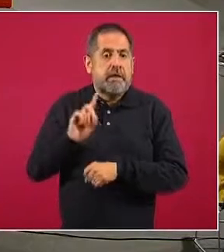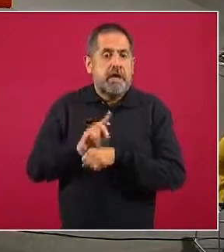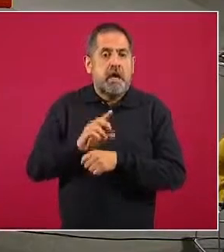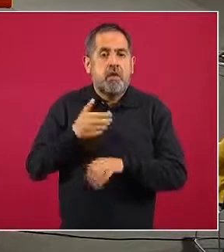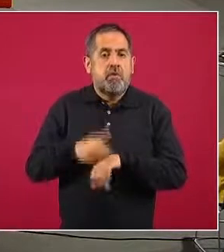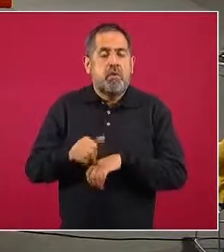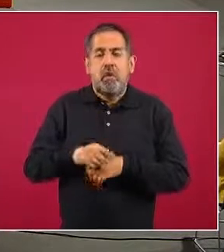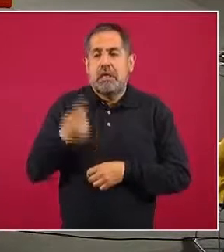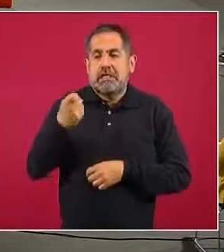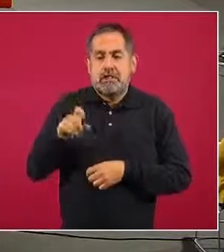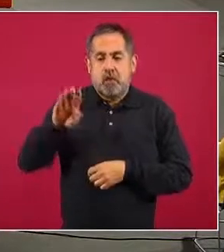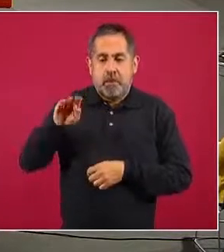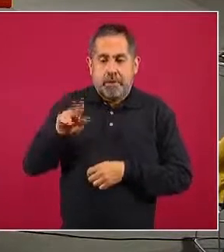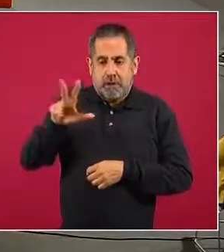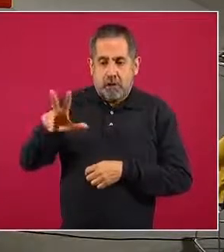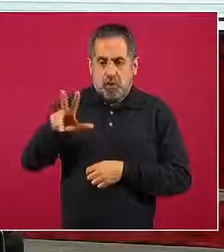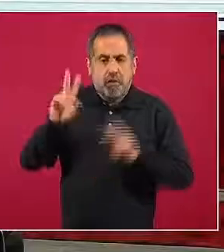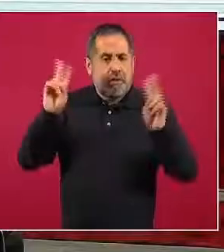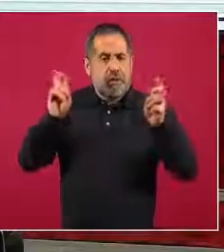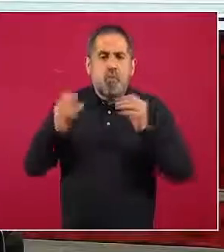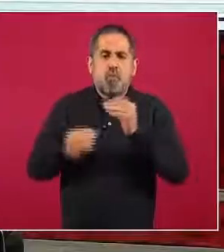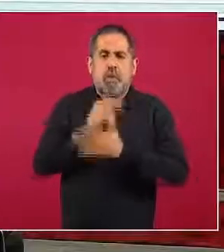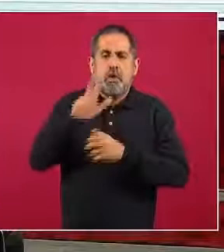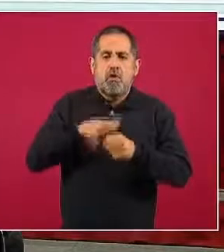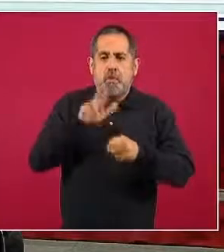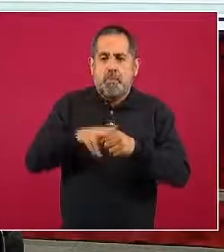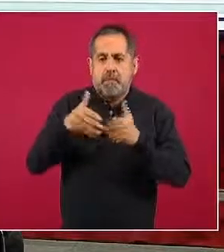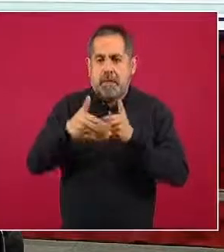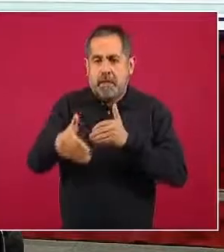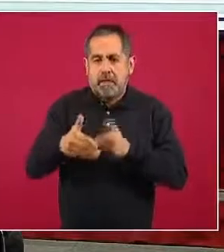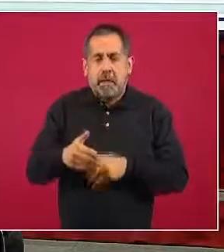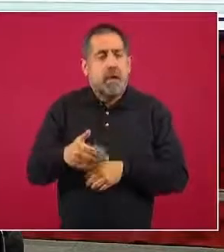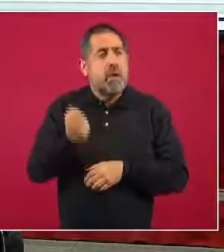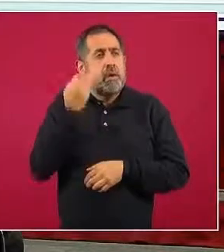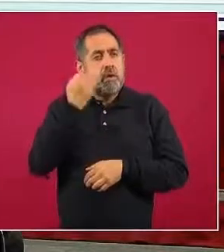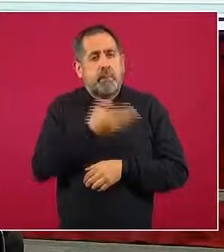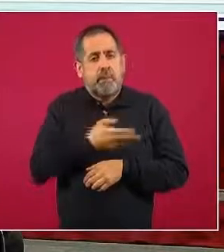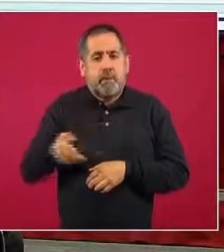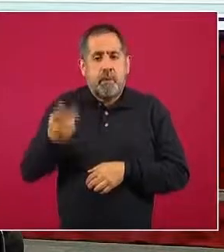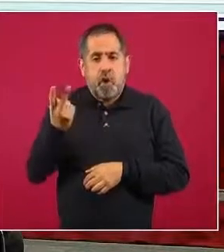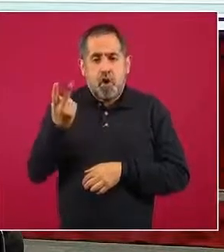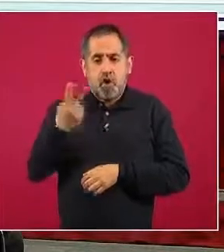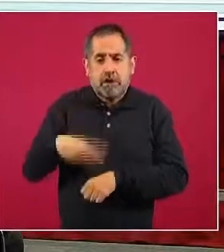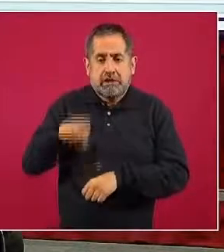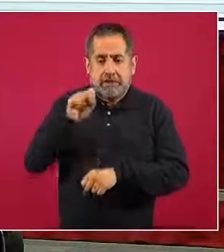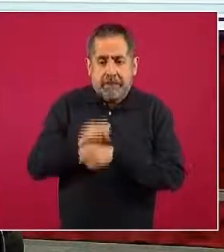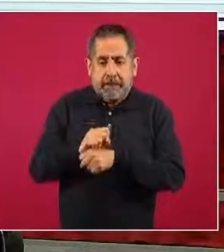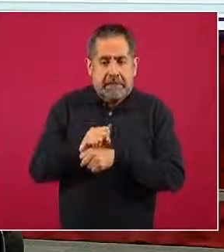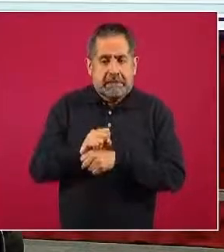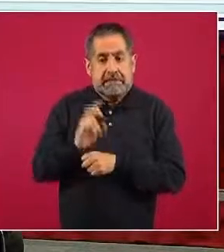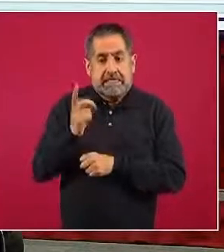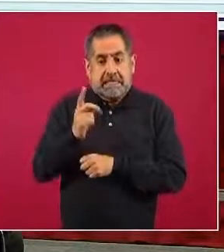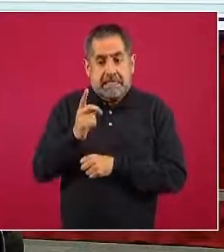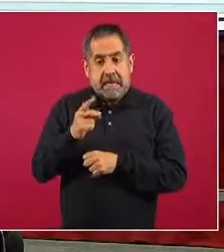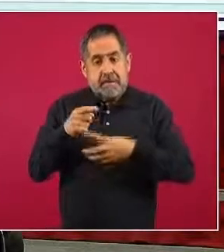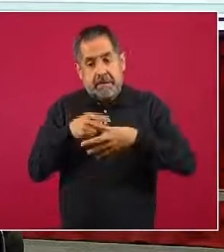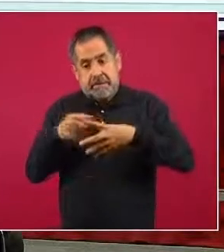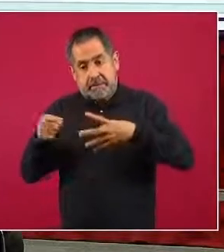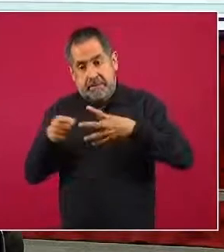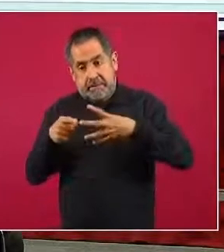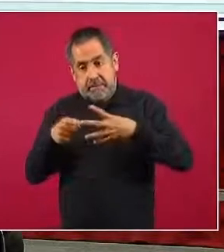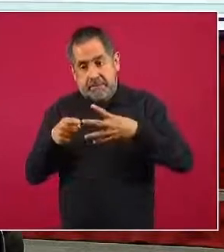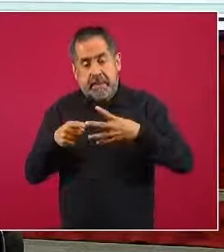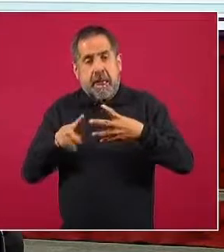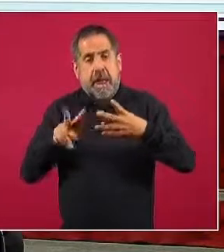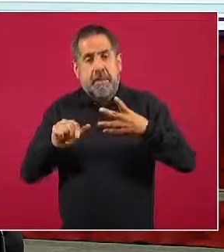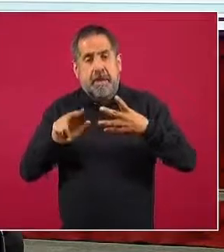198 de la nueva normalidad. Como podemos ver, ya han transitado prácticamente dos semanas de diciembre y estamos encaminados